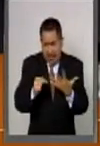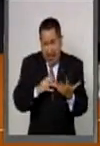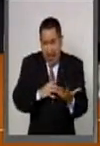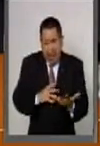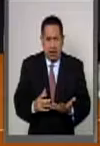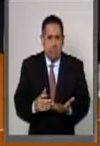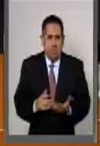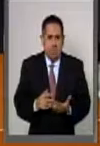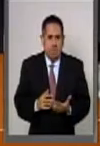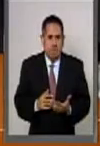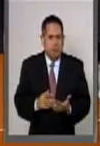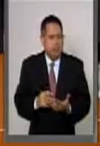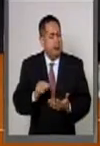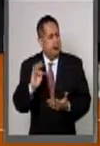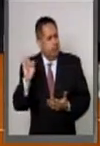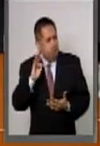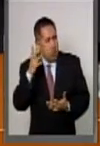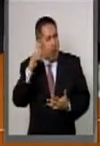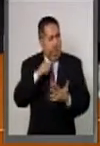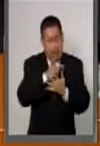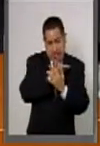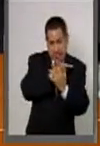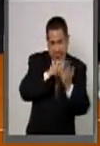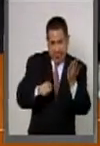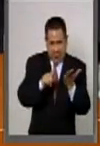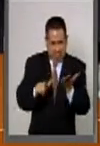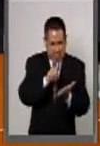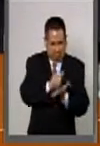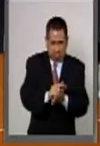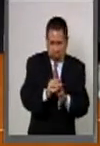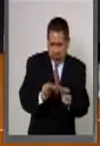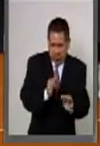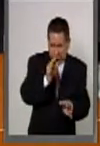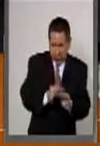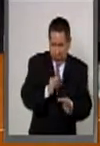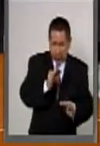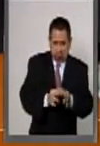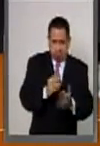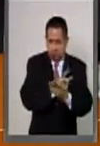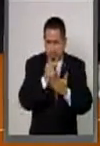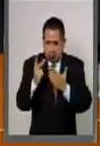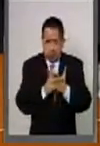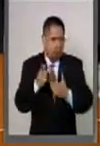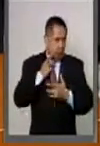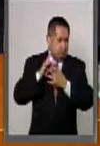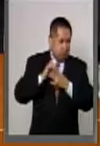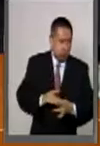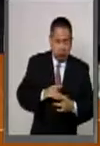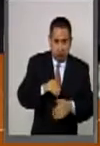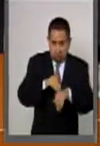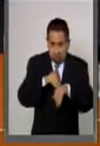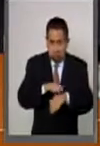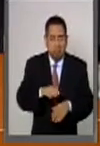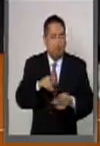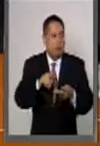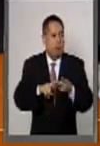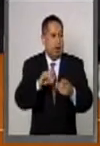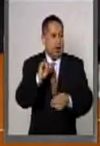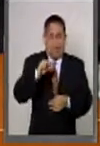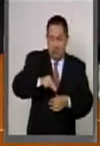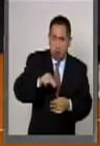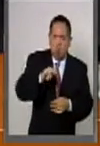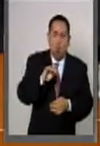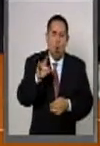Si toda esta legislación se aplicara y funcionaran realmente los programas de políticas públicas del INMujeres y de otras